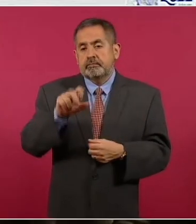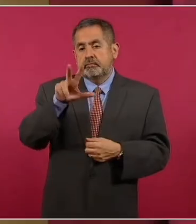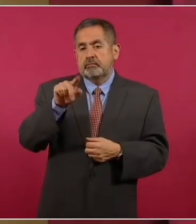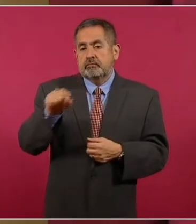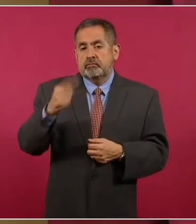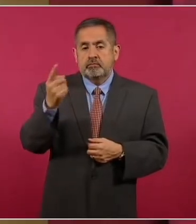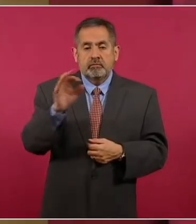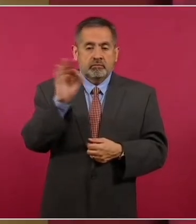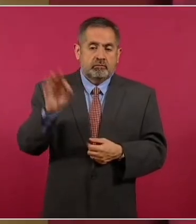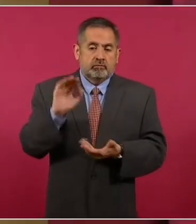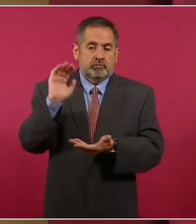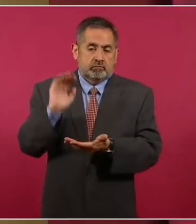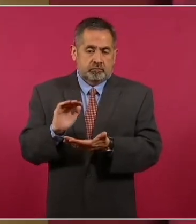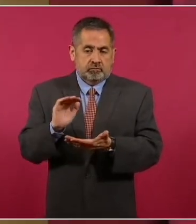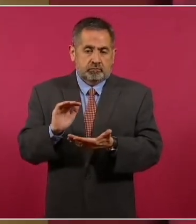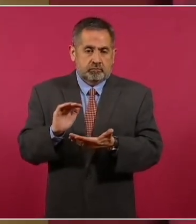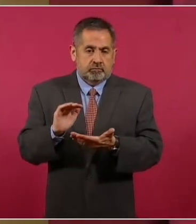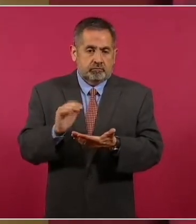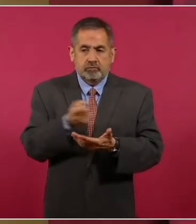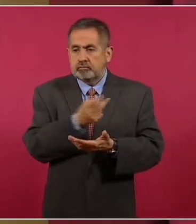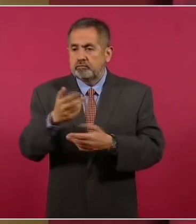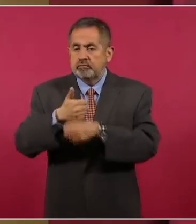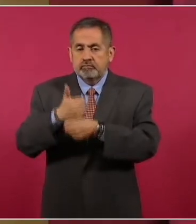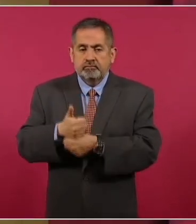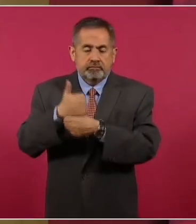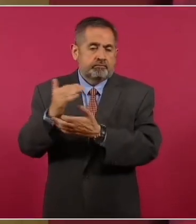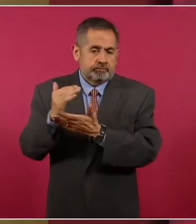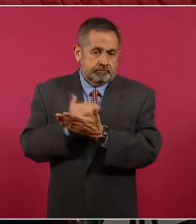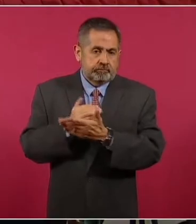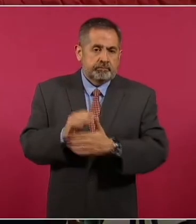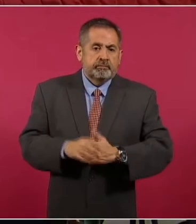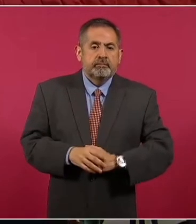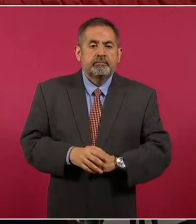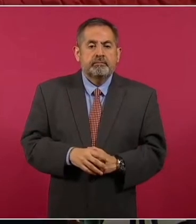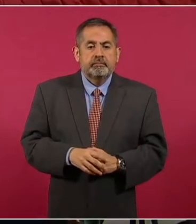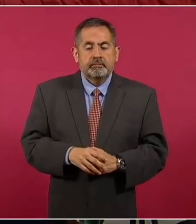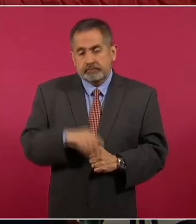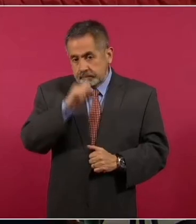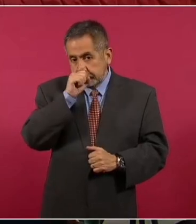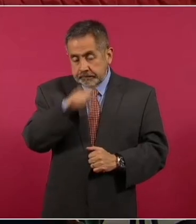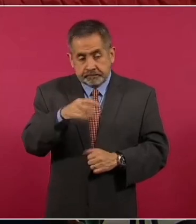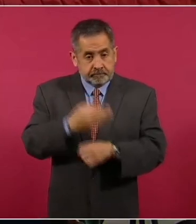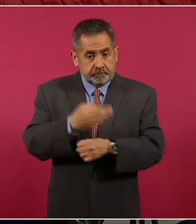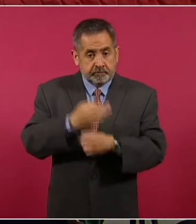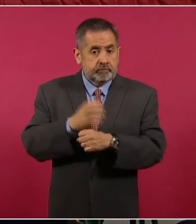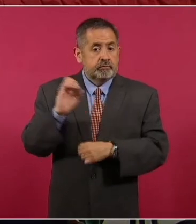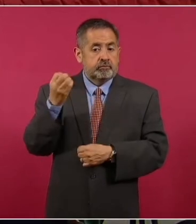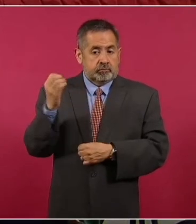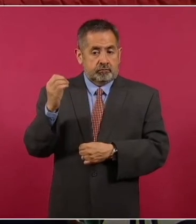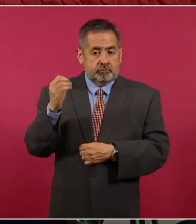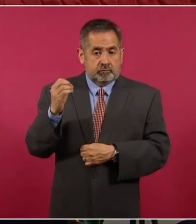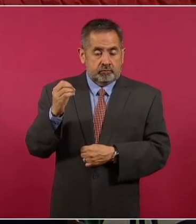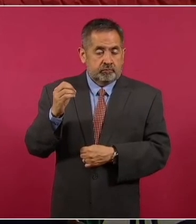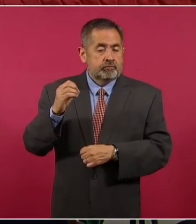ciento menos víctimas. Y este es el octubre más bajo, atrás,